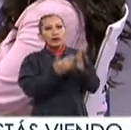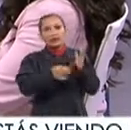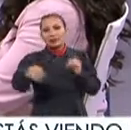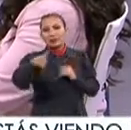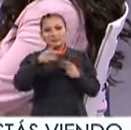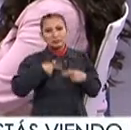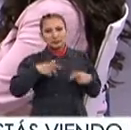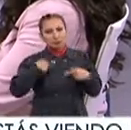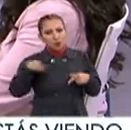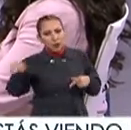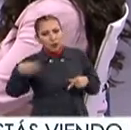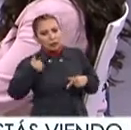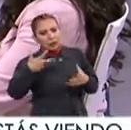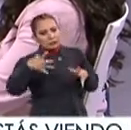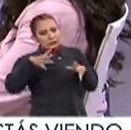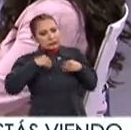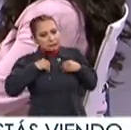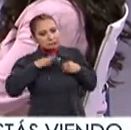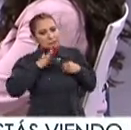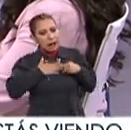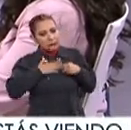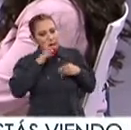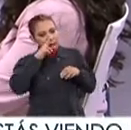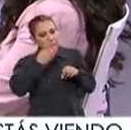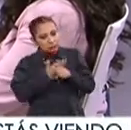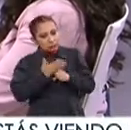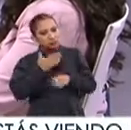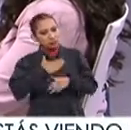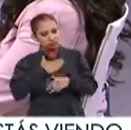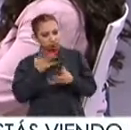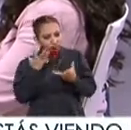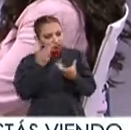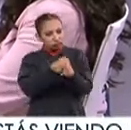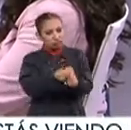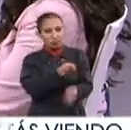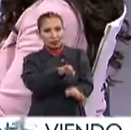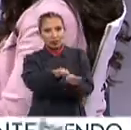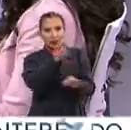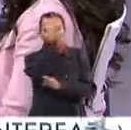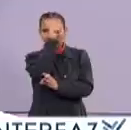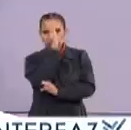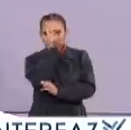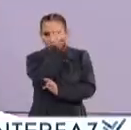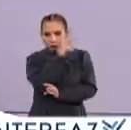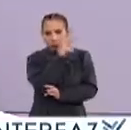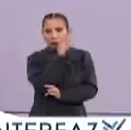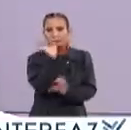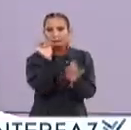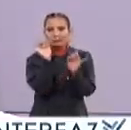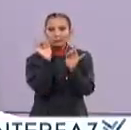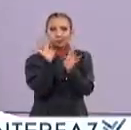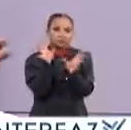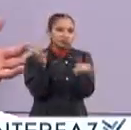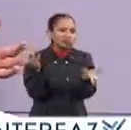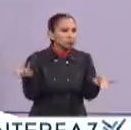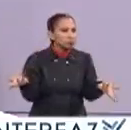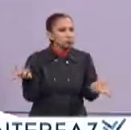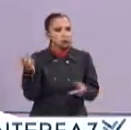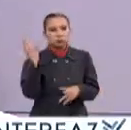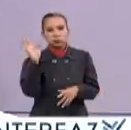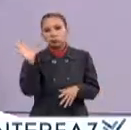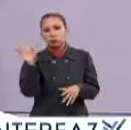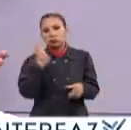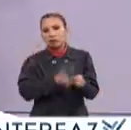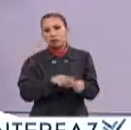mexicana asuma un rol más integral En este trabajo psicológico ante temas de